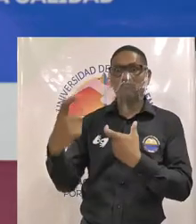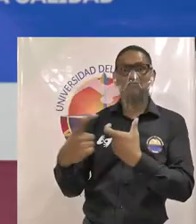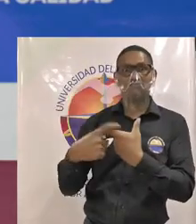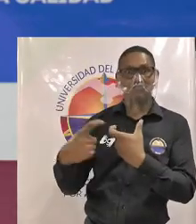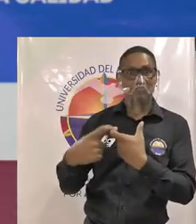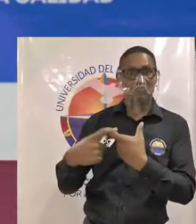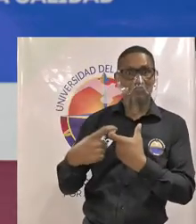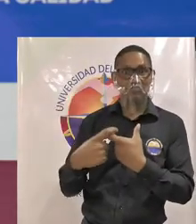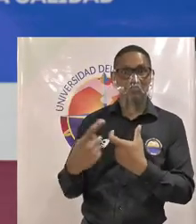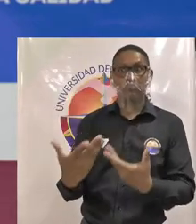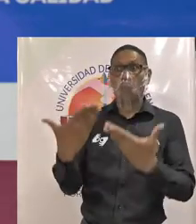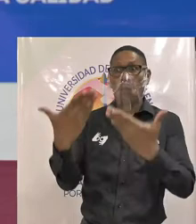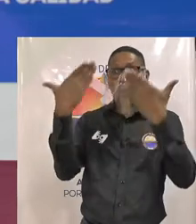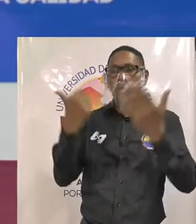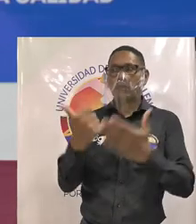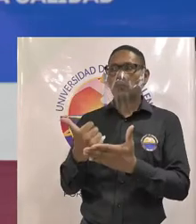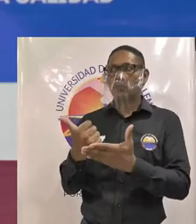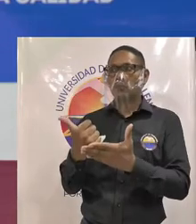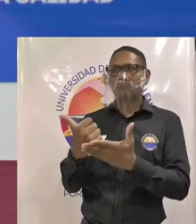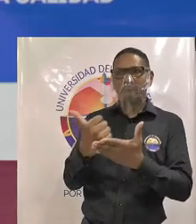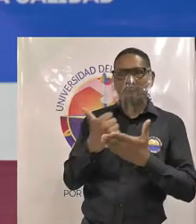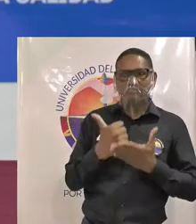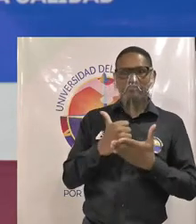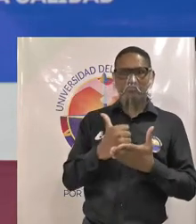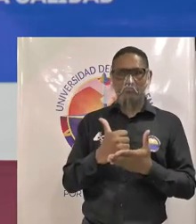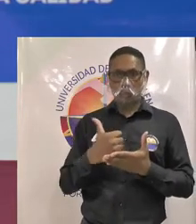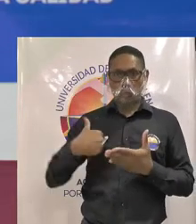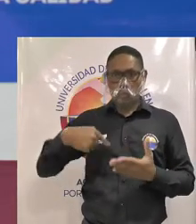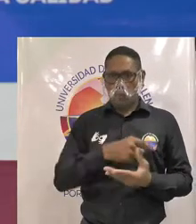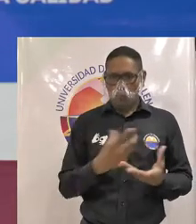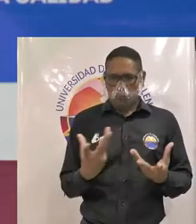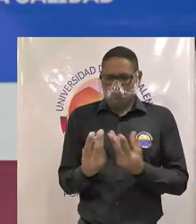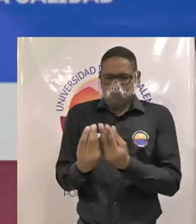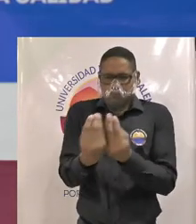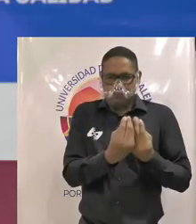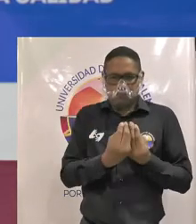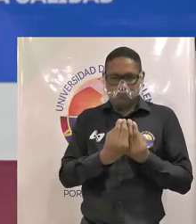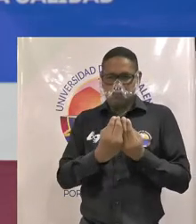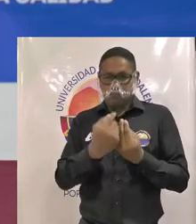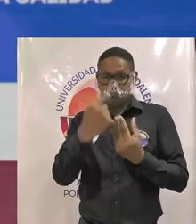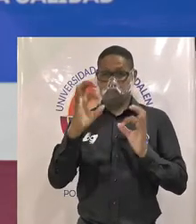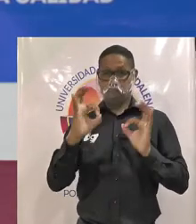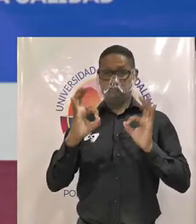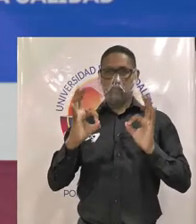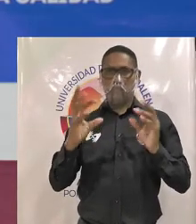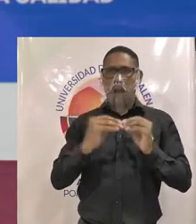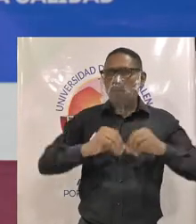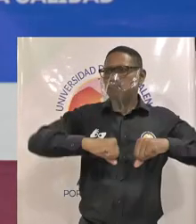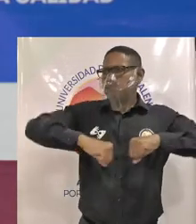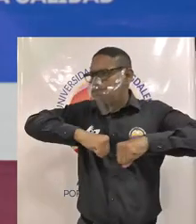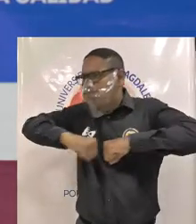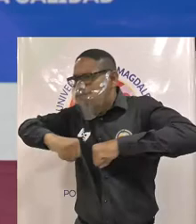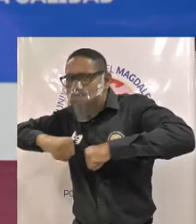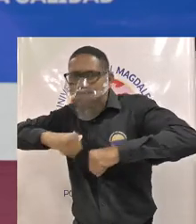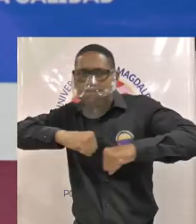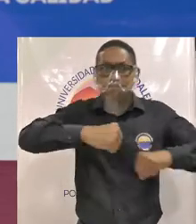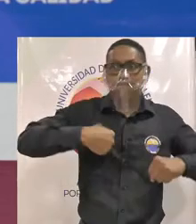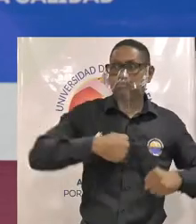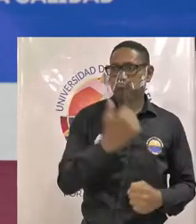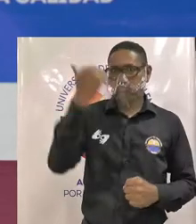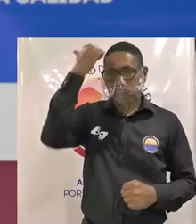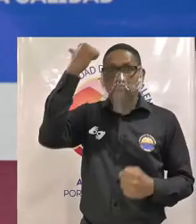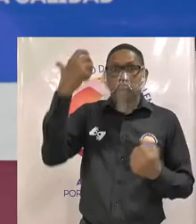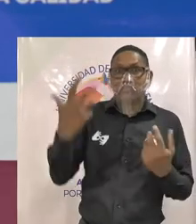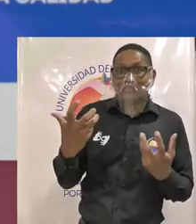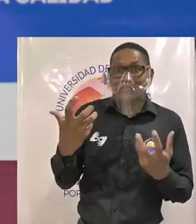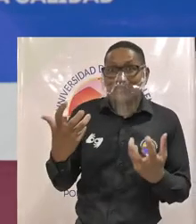eso nos ayudaría a tener un cuerpo más integrado que nos permita hacer muchas otras actividades que los profesores queremos hacer